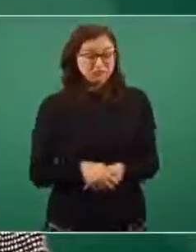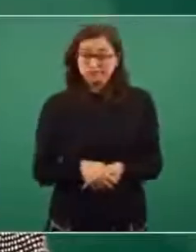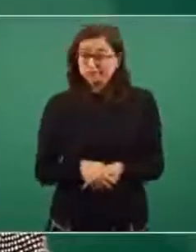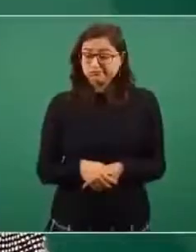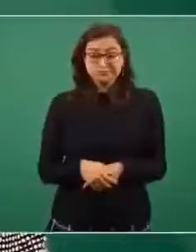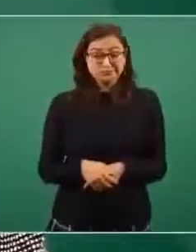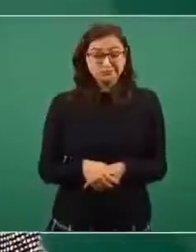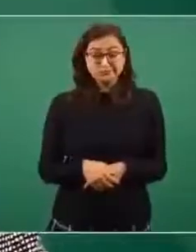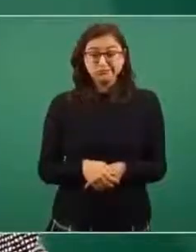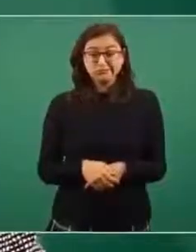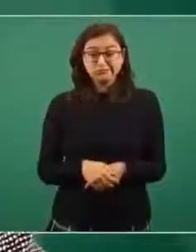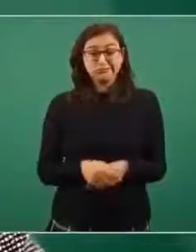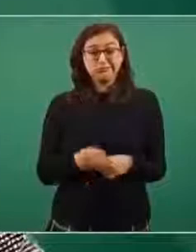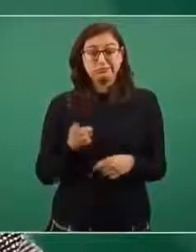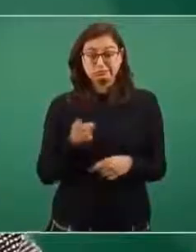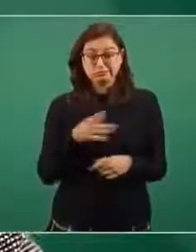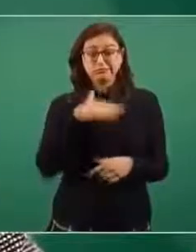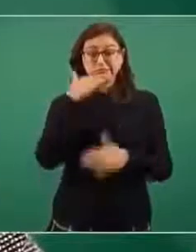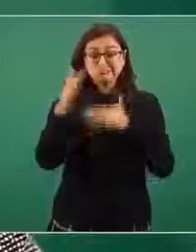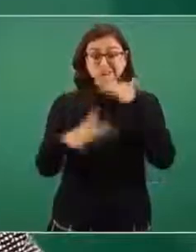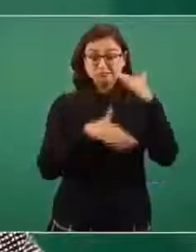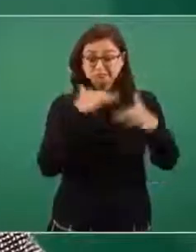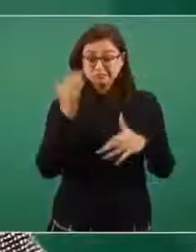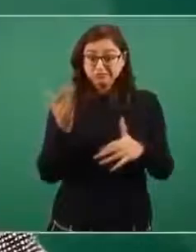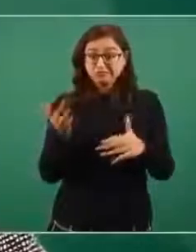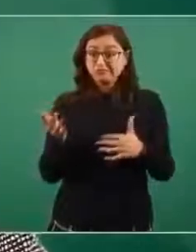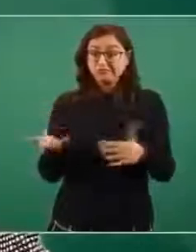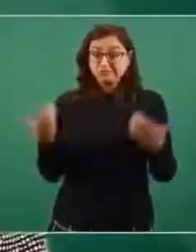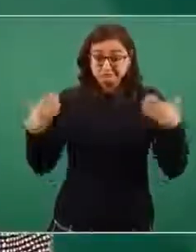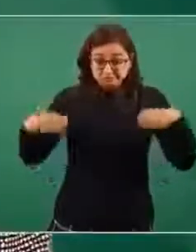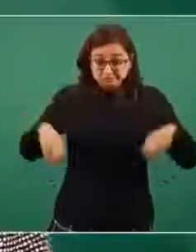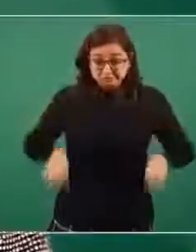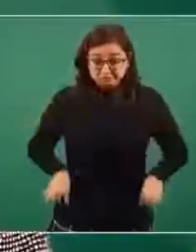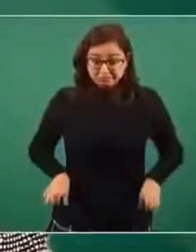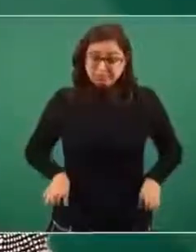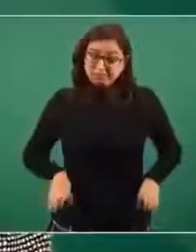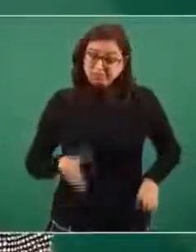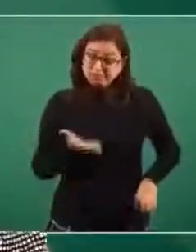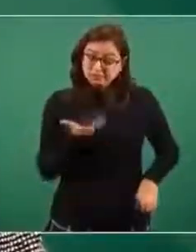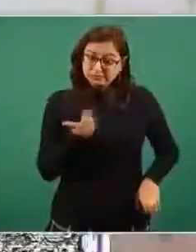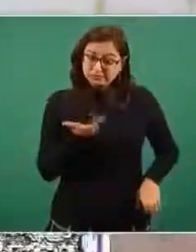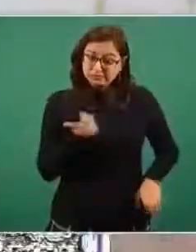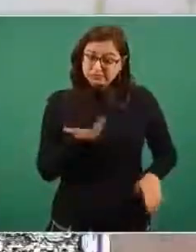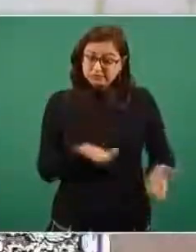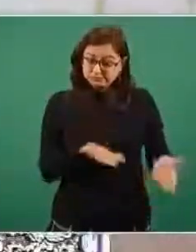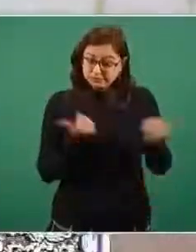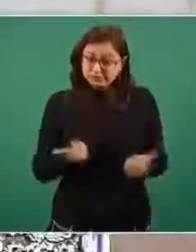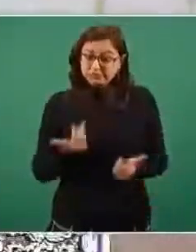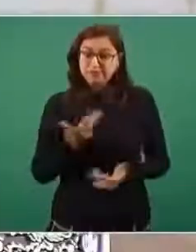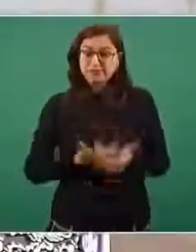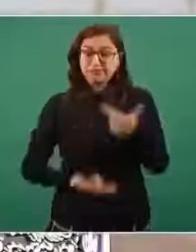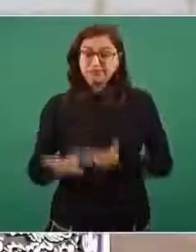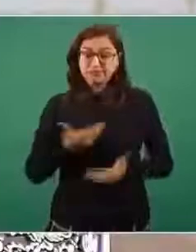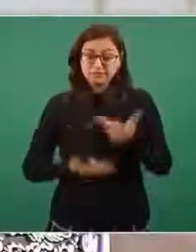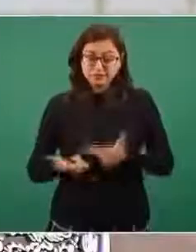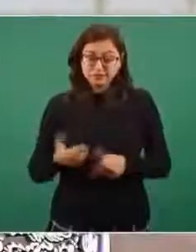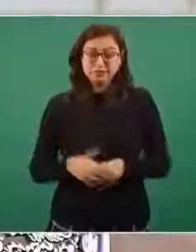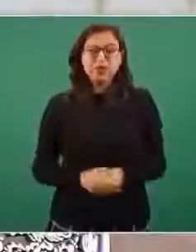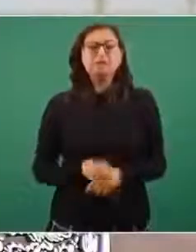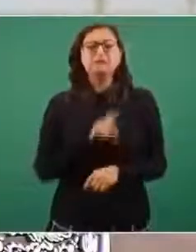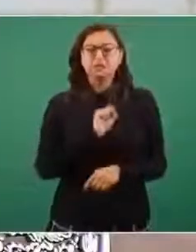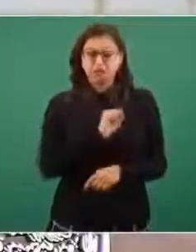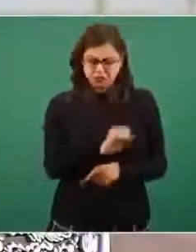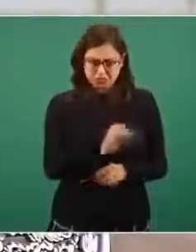lo que fue materia de corrupción y que enfrenten, sí, su proceso, pero que